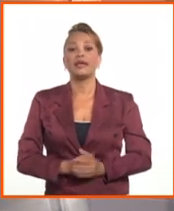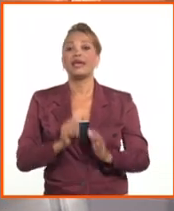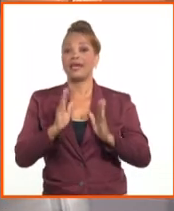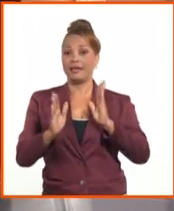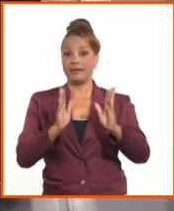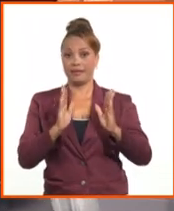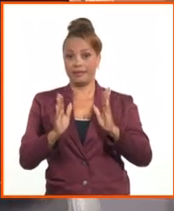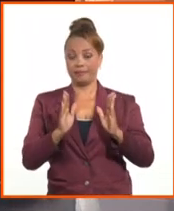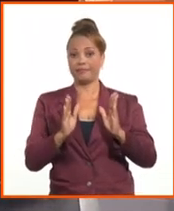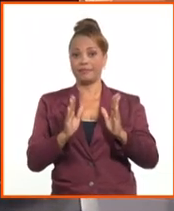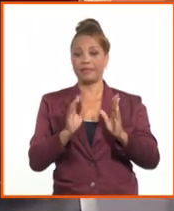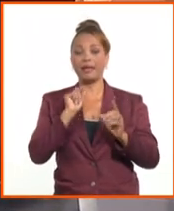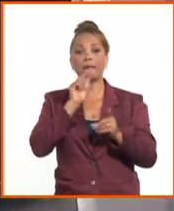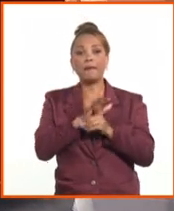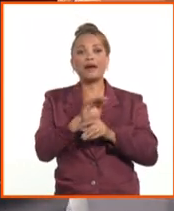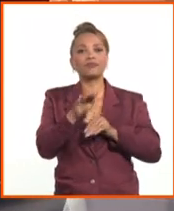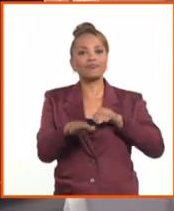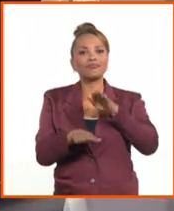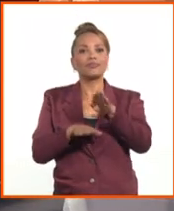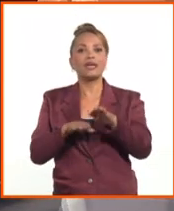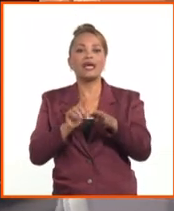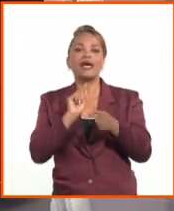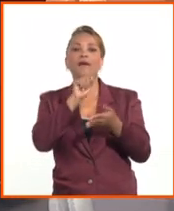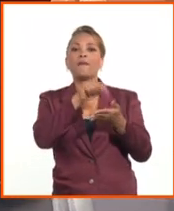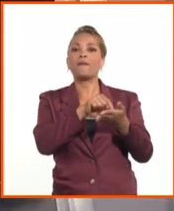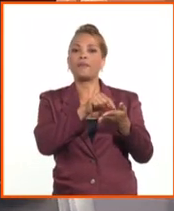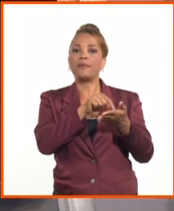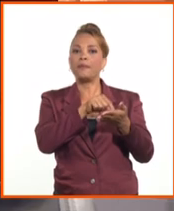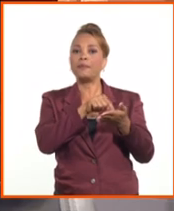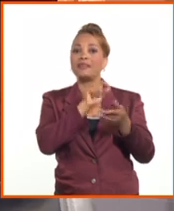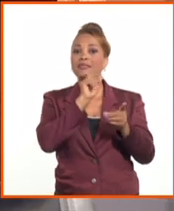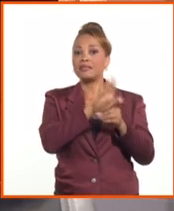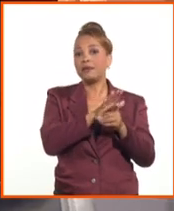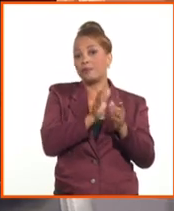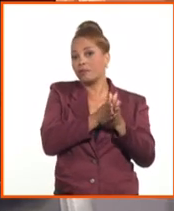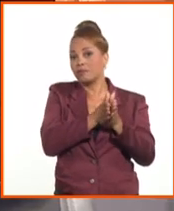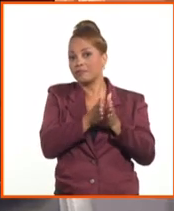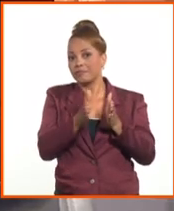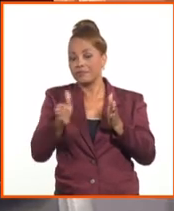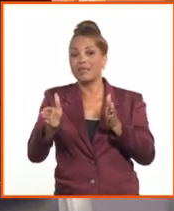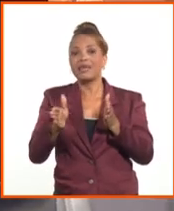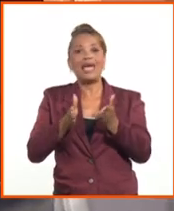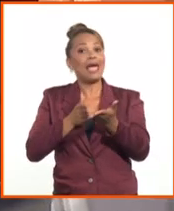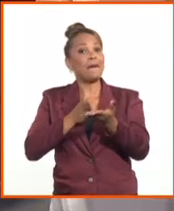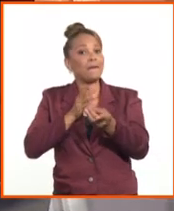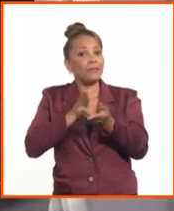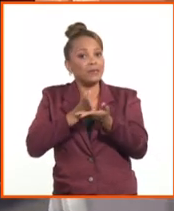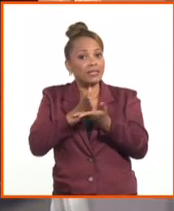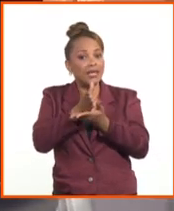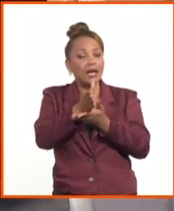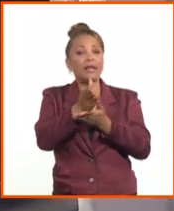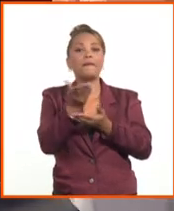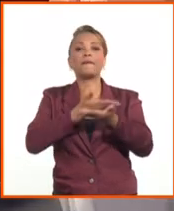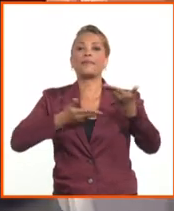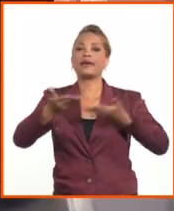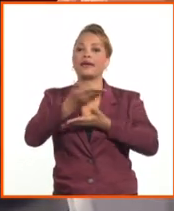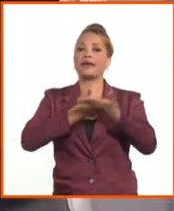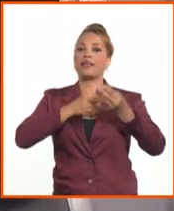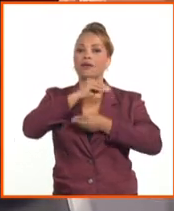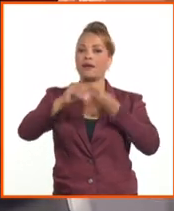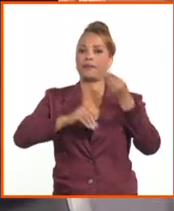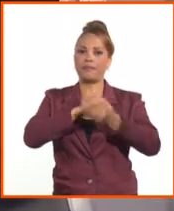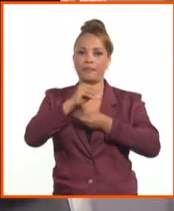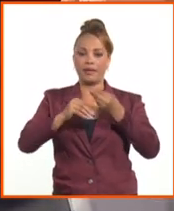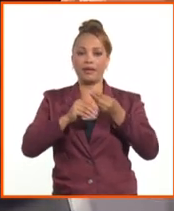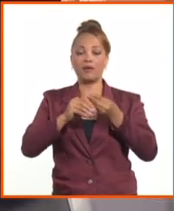esa trayectoria entre el punto A y el punto B, que tenemos que caminar por el mercado cambiario y otras decisiones, pero en